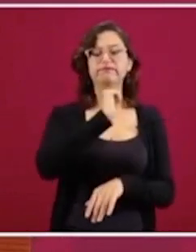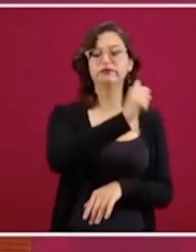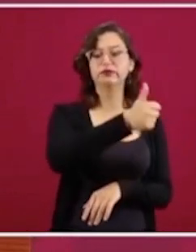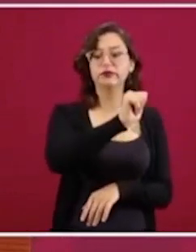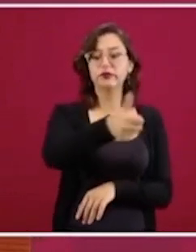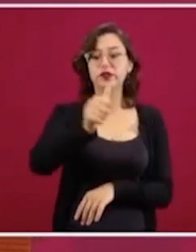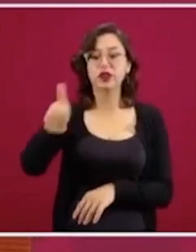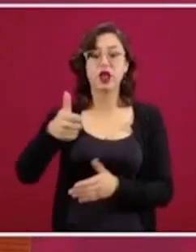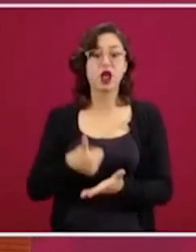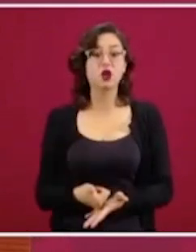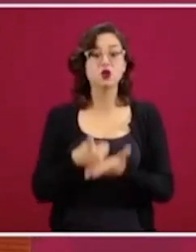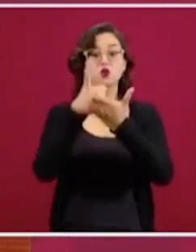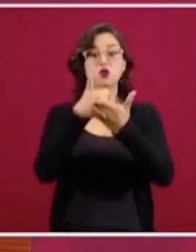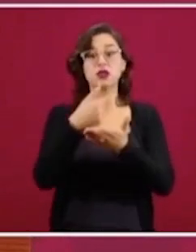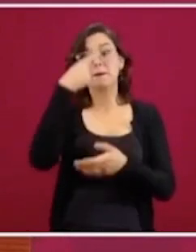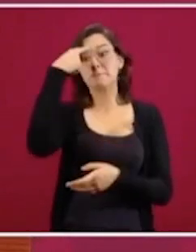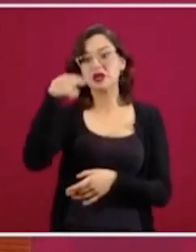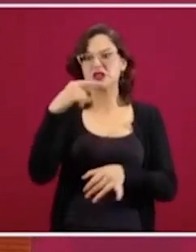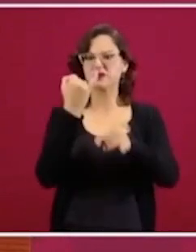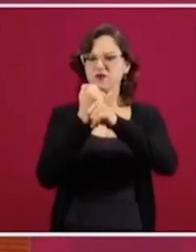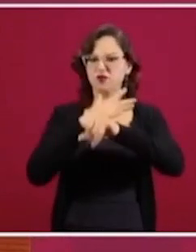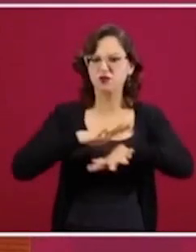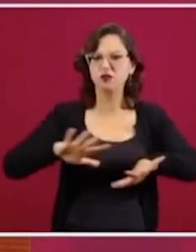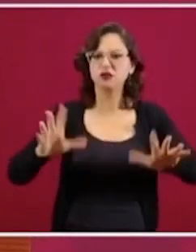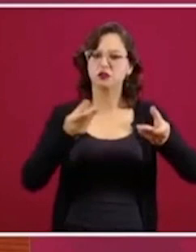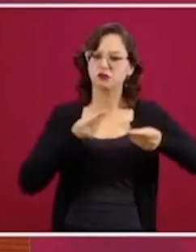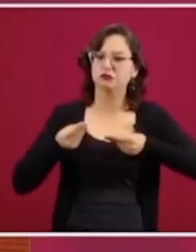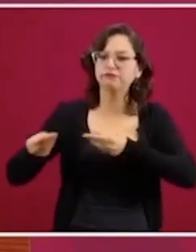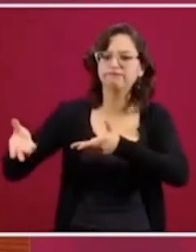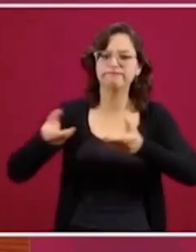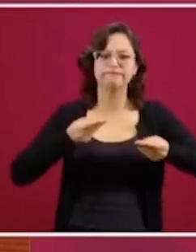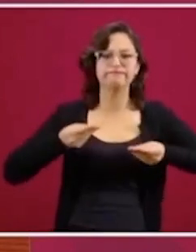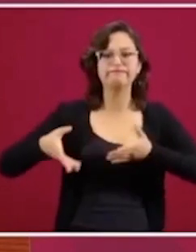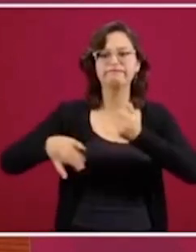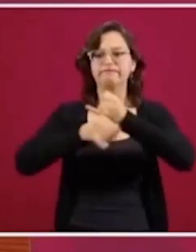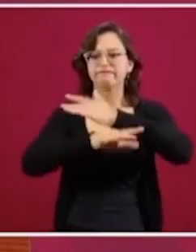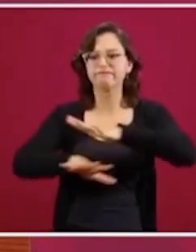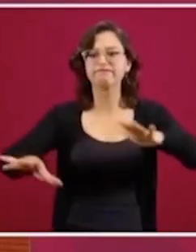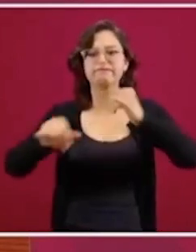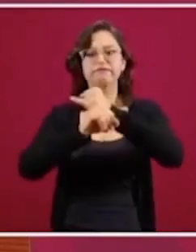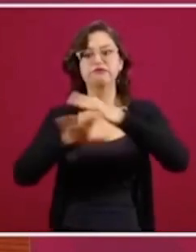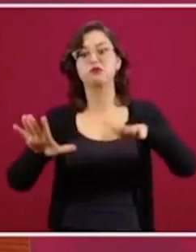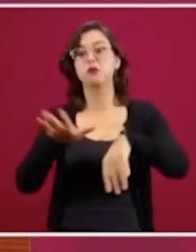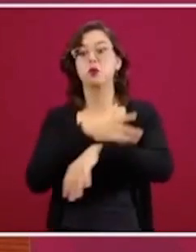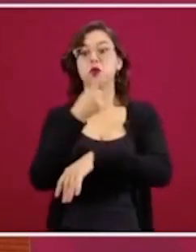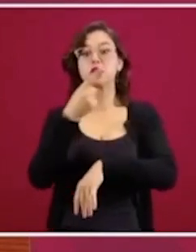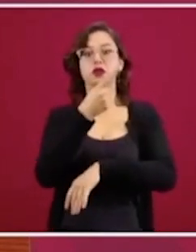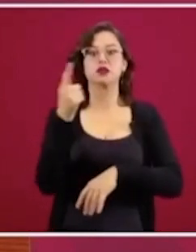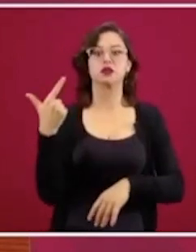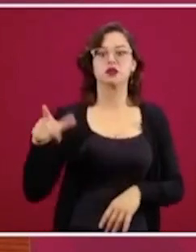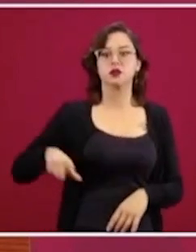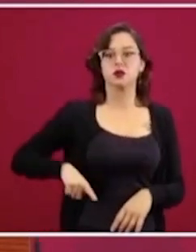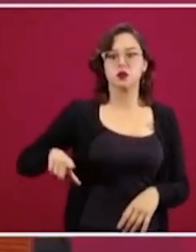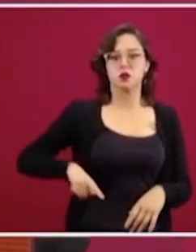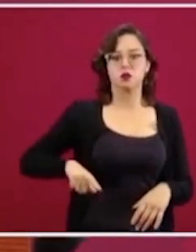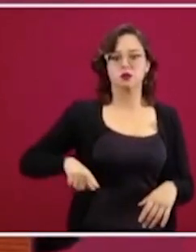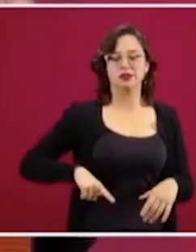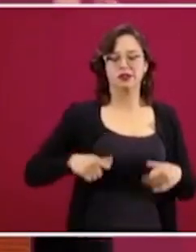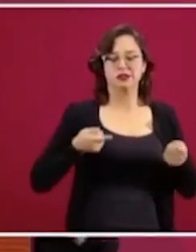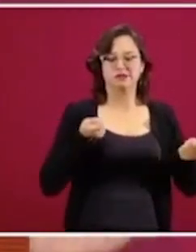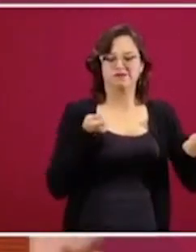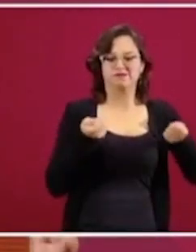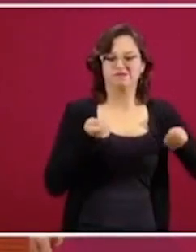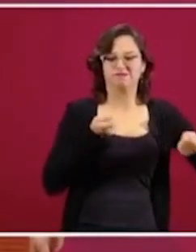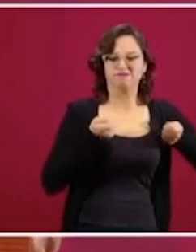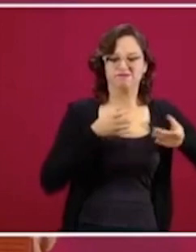convirtiera en un medio de comunicación para romper el bloqueo informativo, porque nos tenían